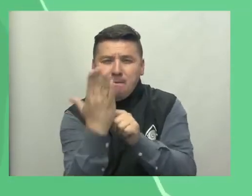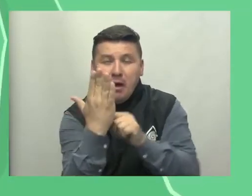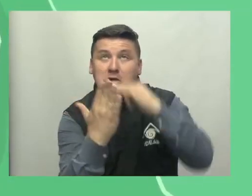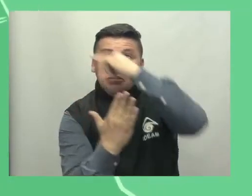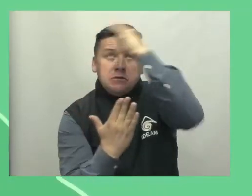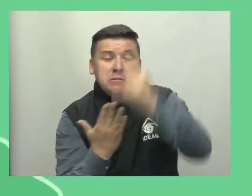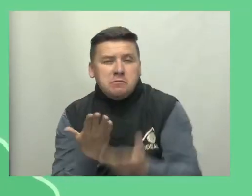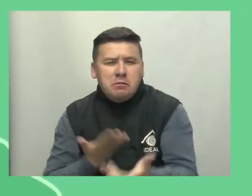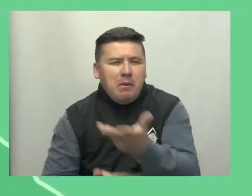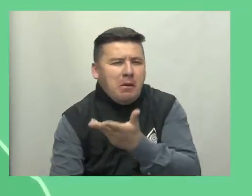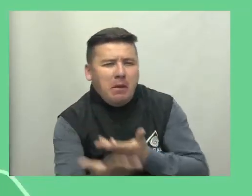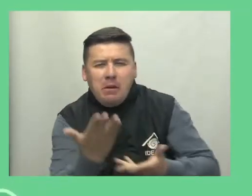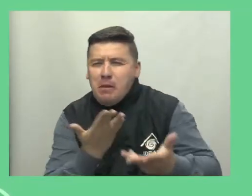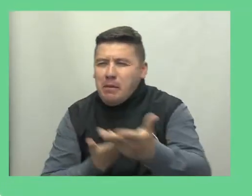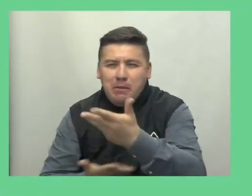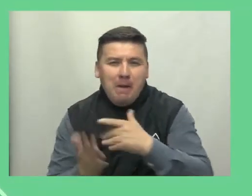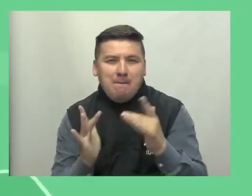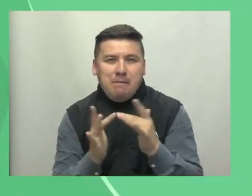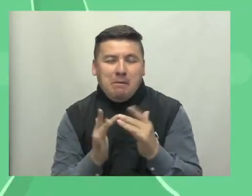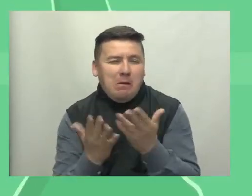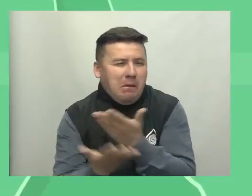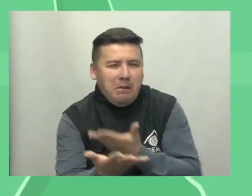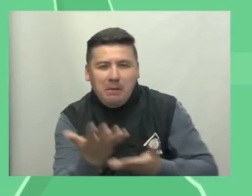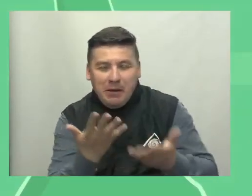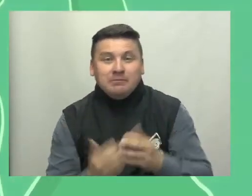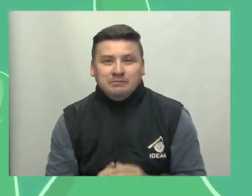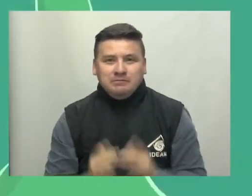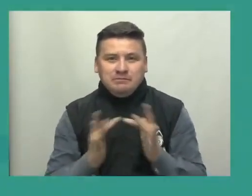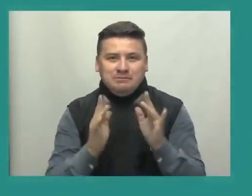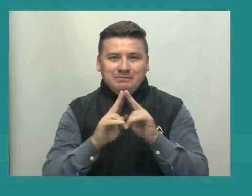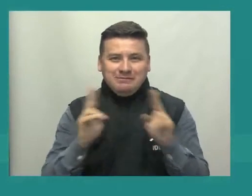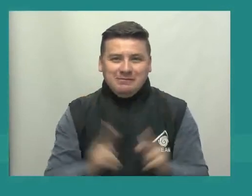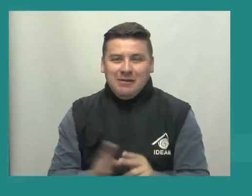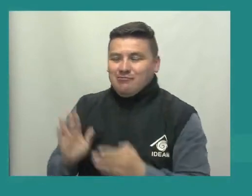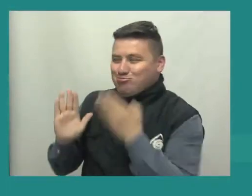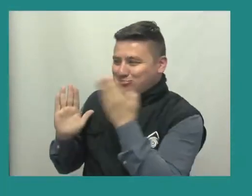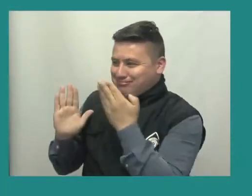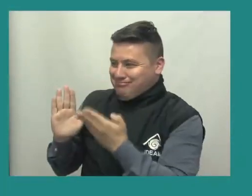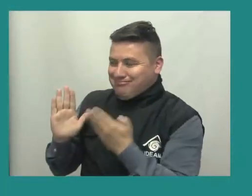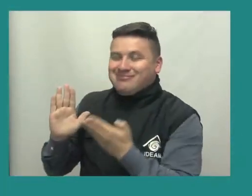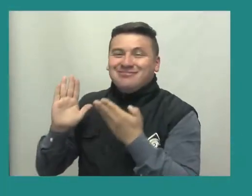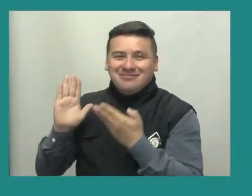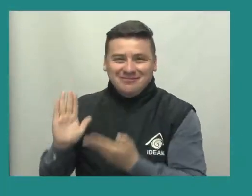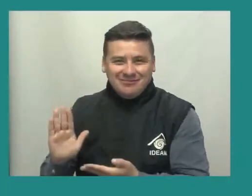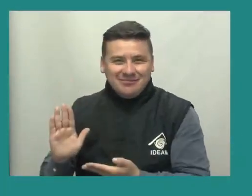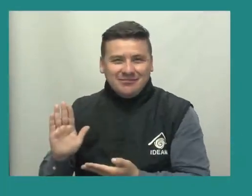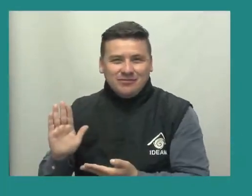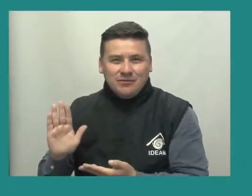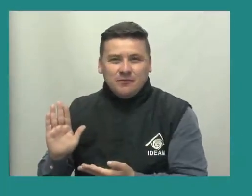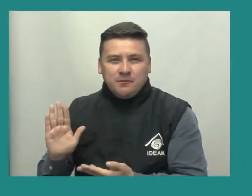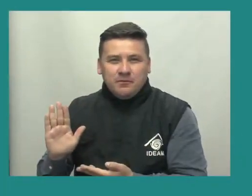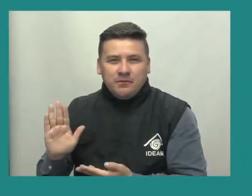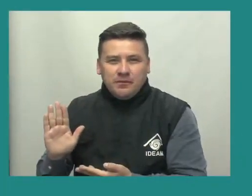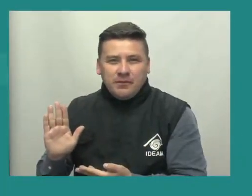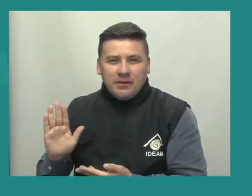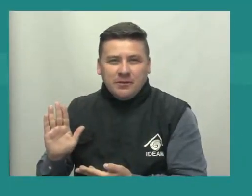real, detallada, satelital, recomendaciones y muchas opciones de interacción. Síganos a través de nuestras redes sociales.